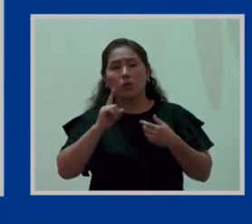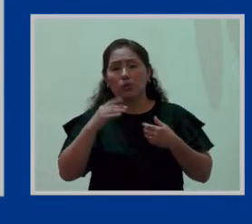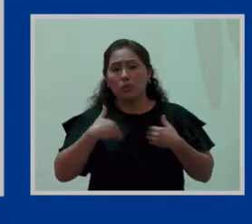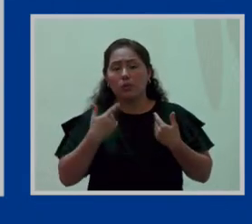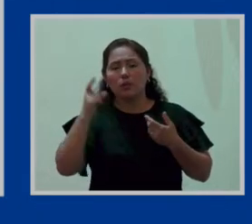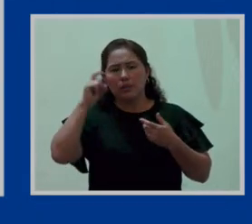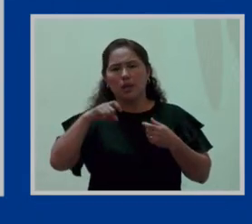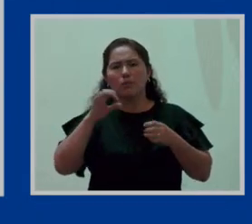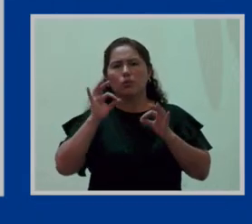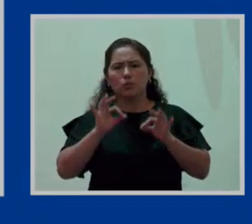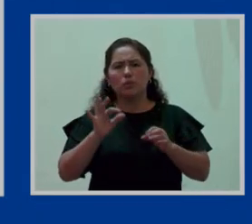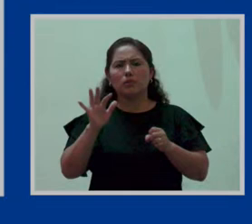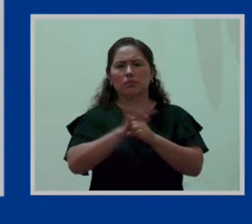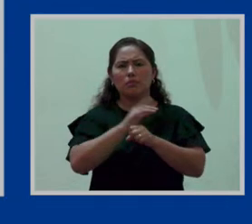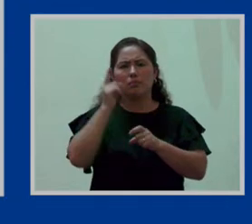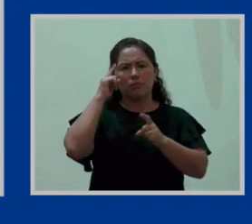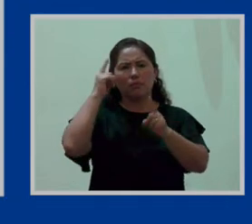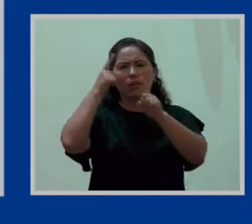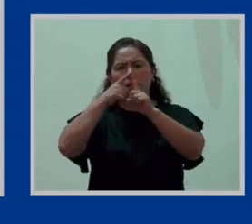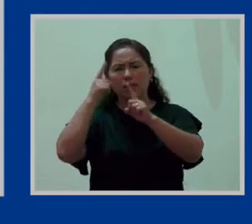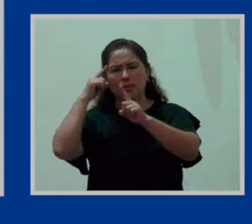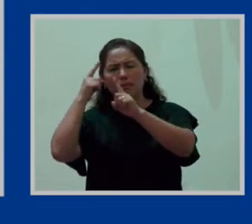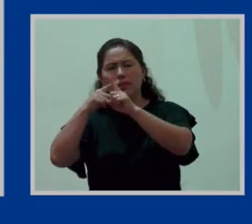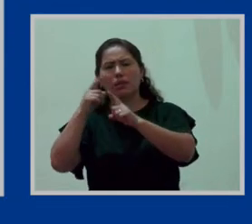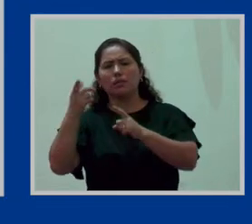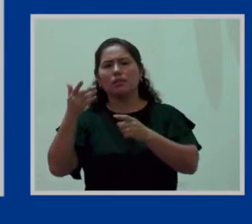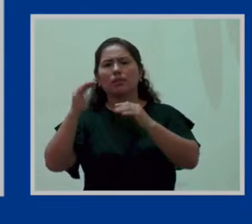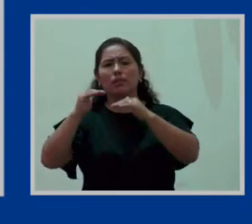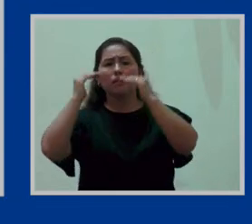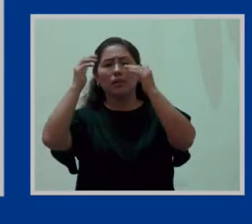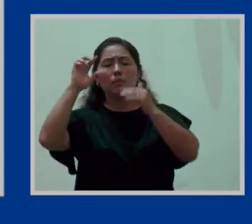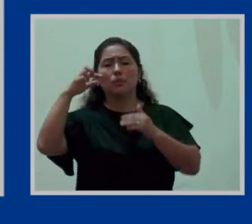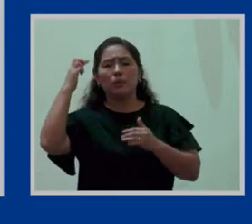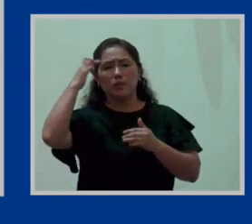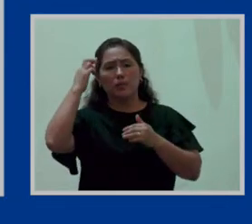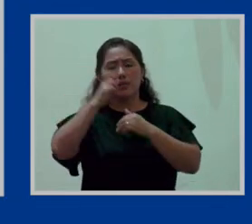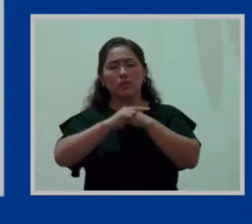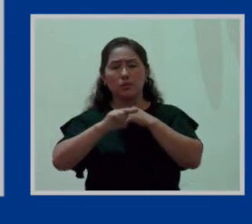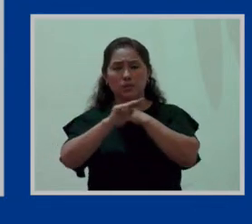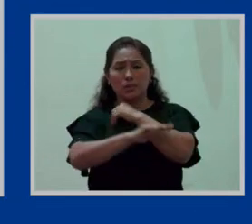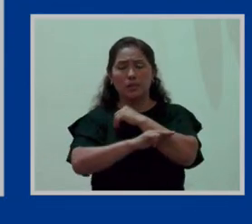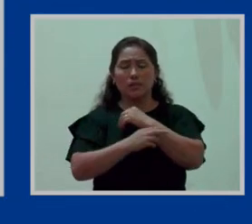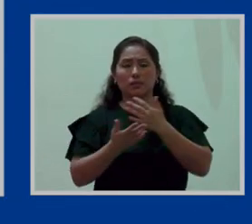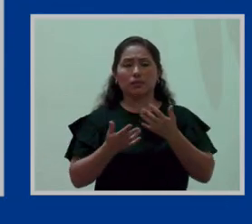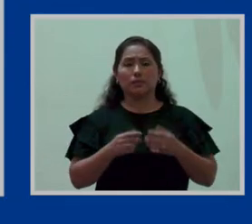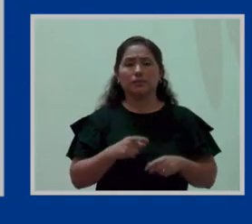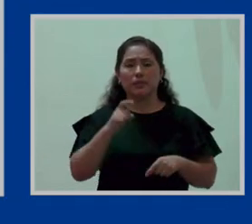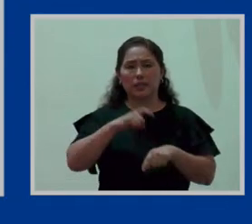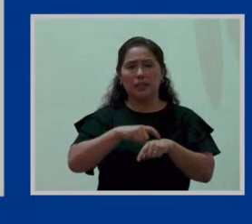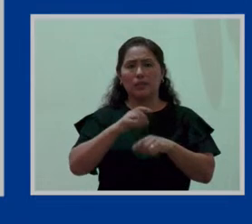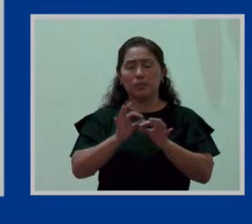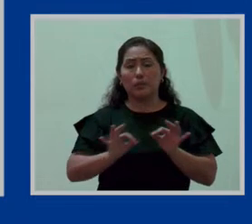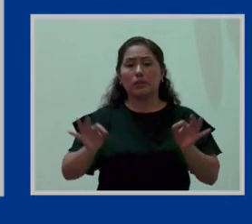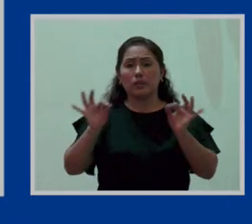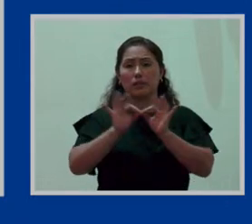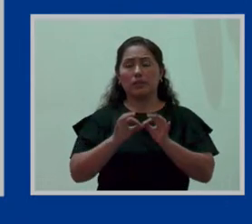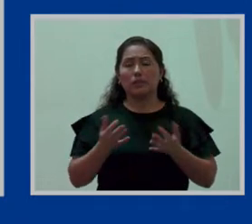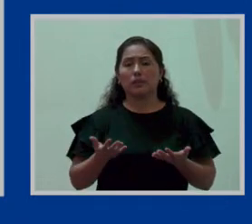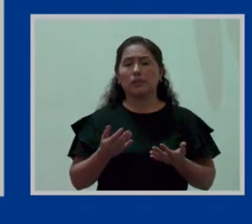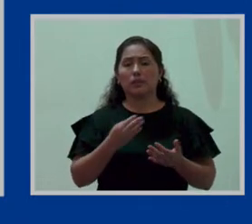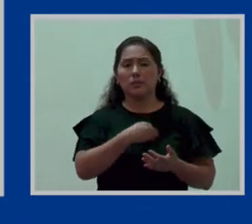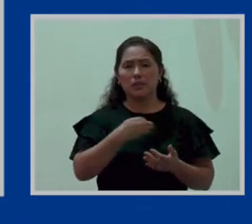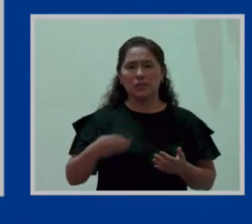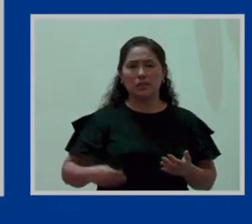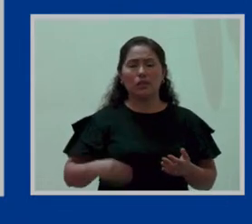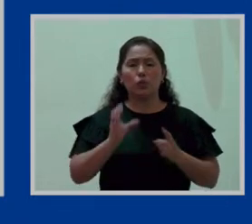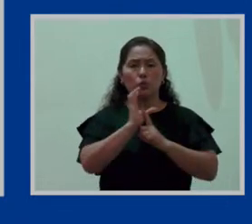cumplir metas a nivel de políticas nacionales. Fundamentalmente, el Ministerio de la Mujer, el Ministerio